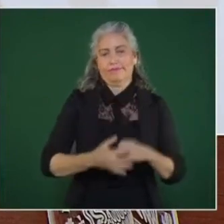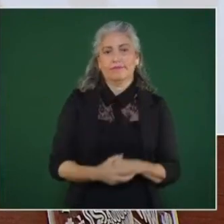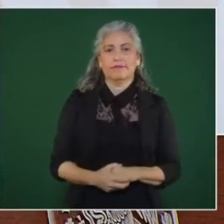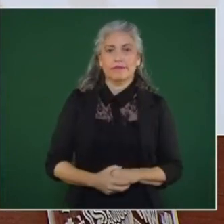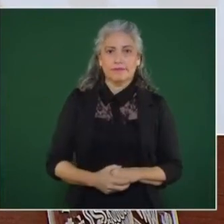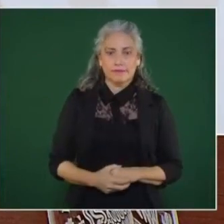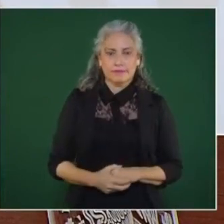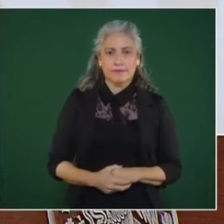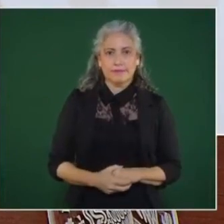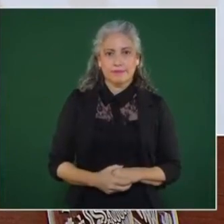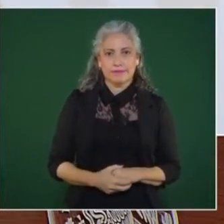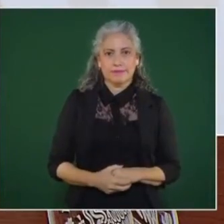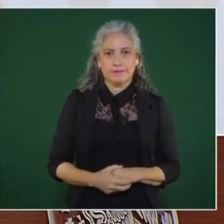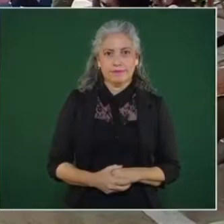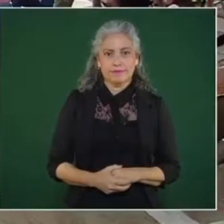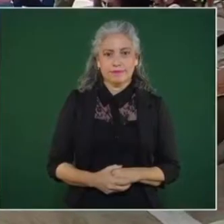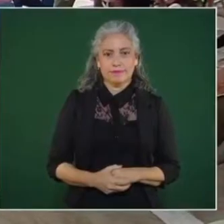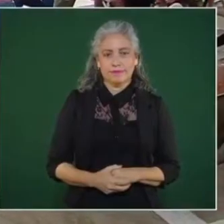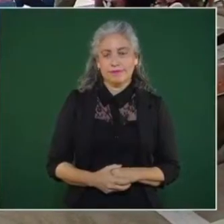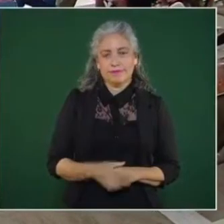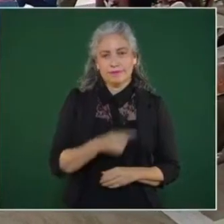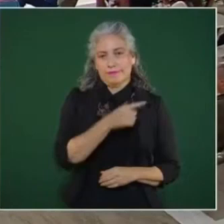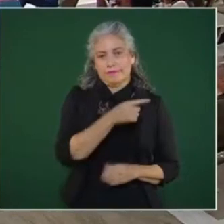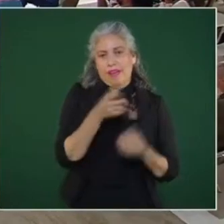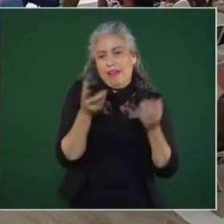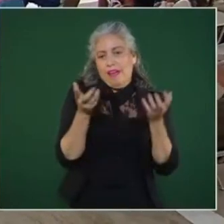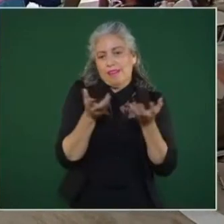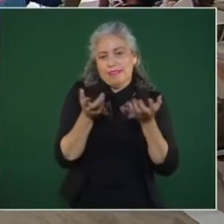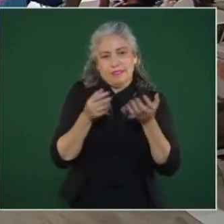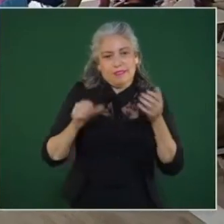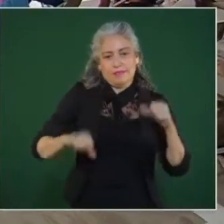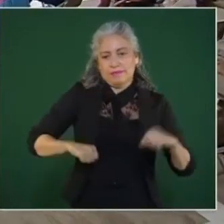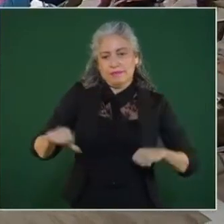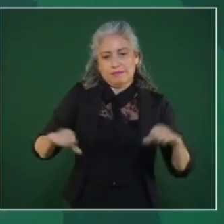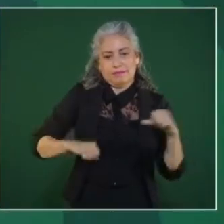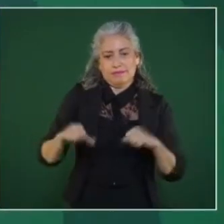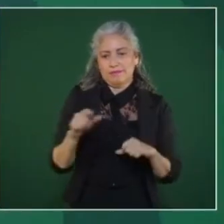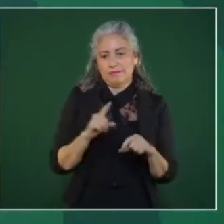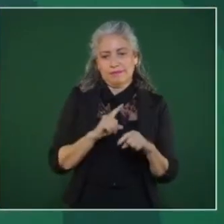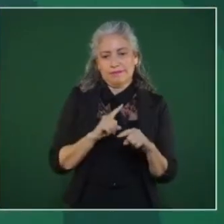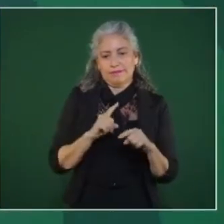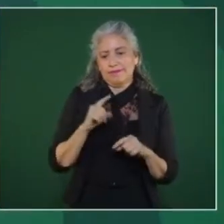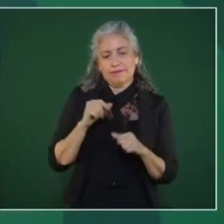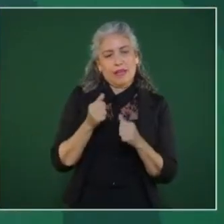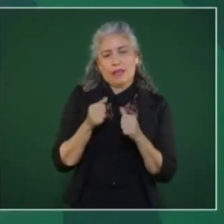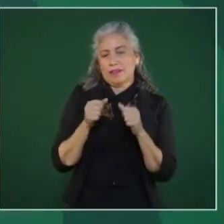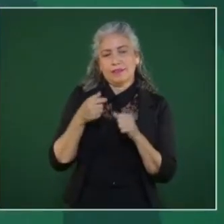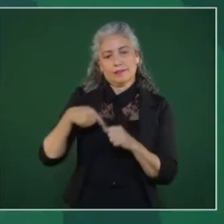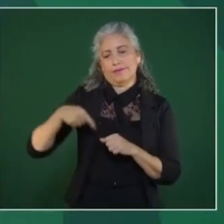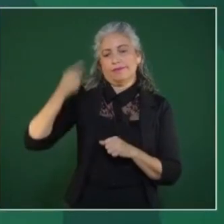y a actos como el de ayer.